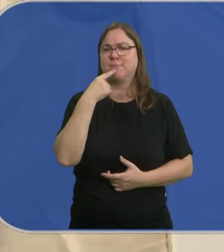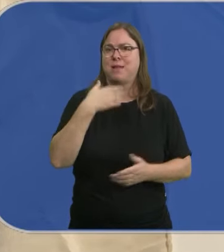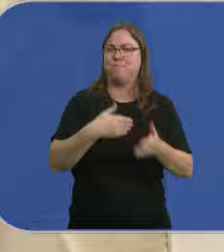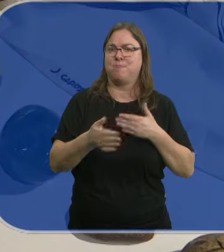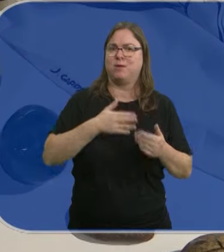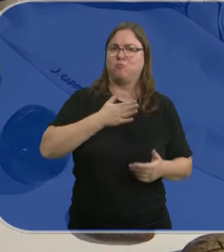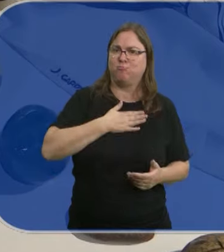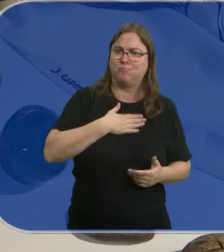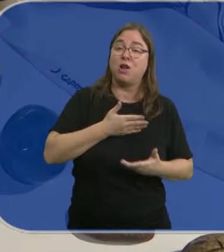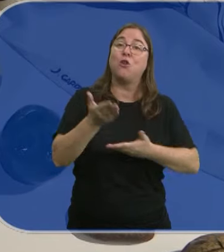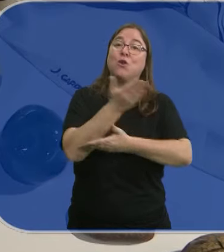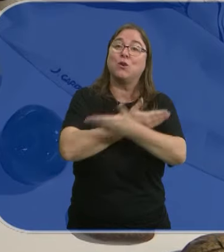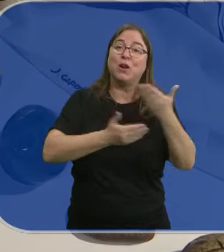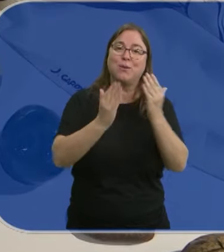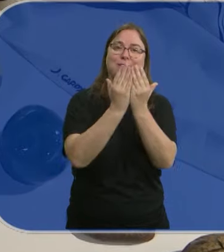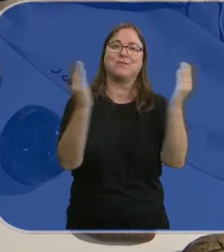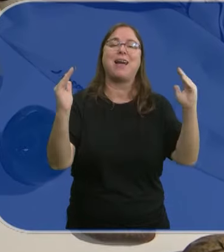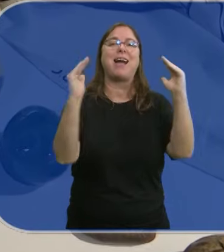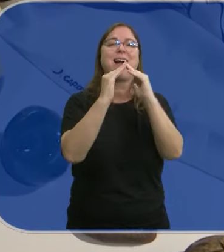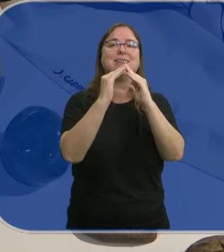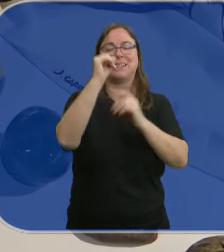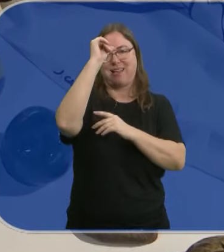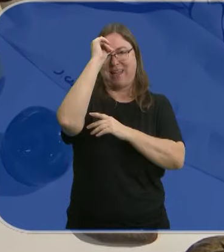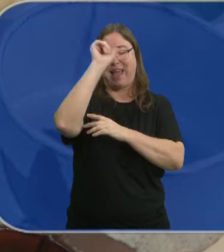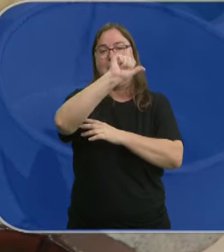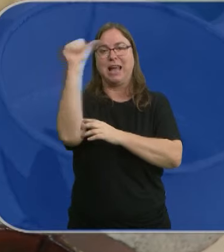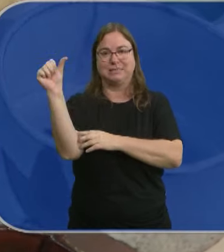realizada en colaboración con la Casa Asia en Salamanca.